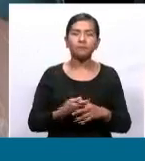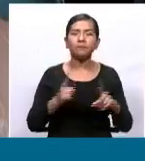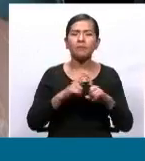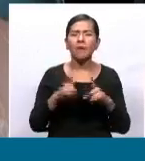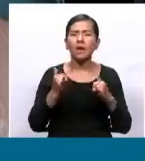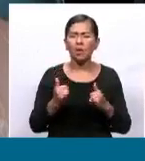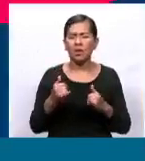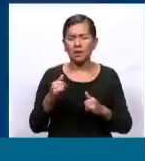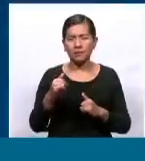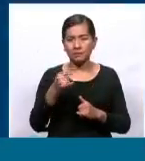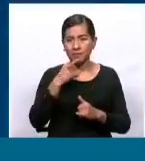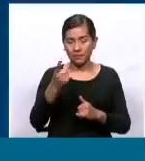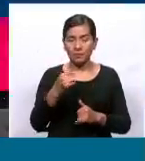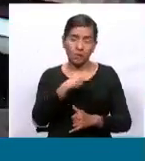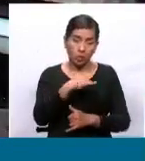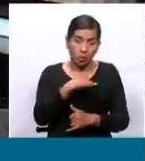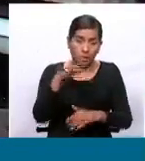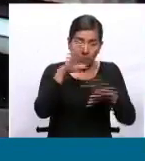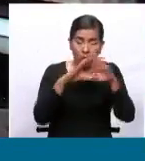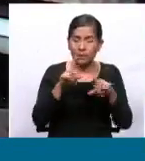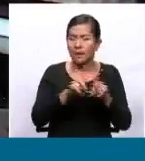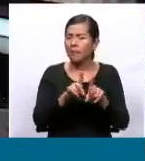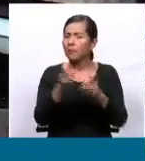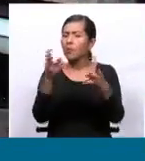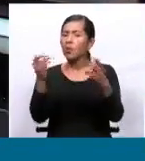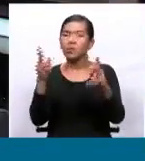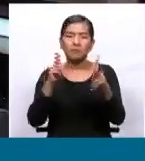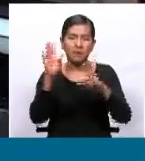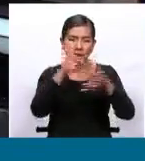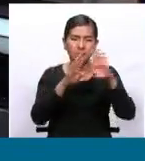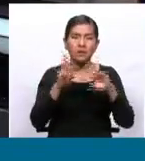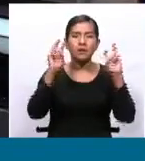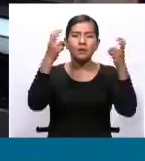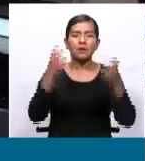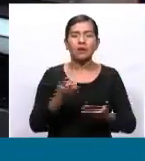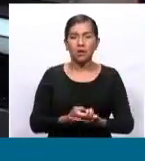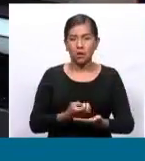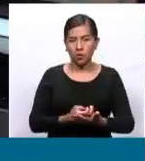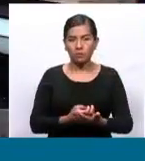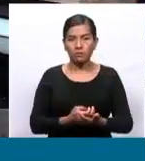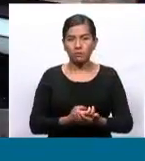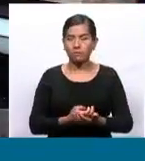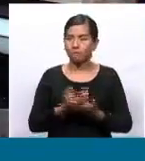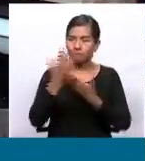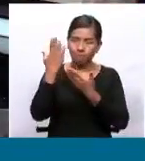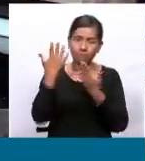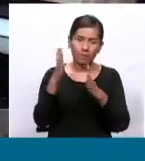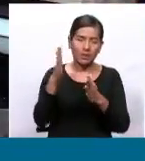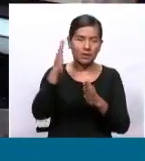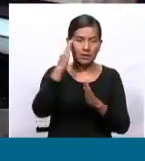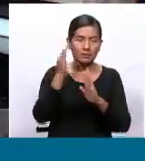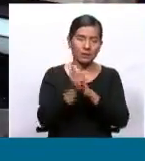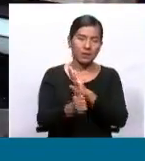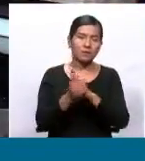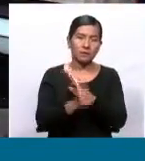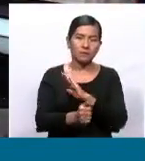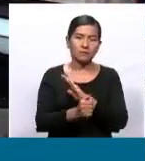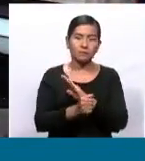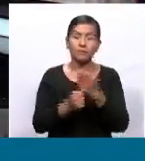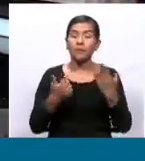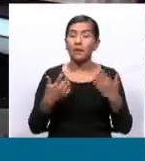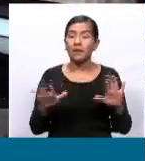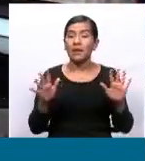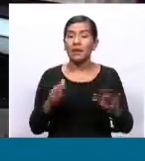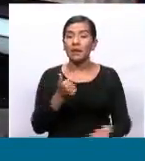preocupación, y de mucha gente, diputado, es el tema económico. Y usted tiene mucha experiencia en ese tema. Ya van